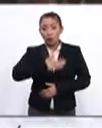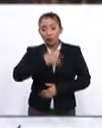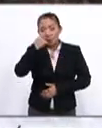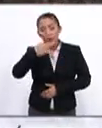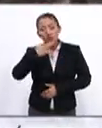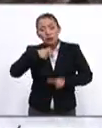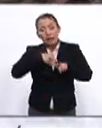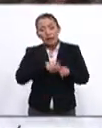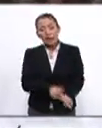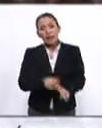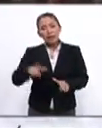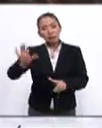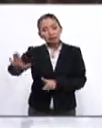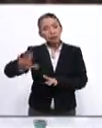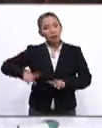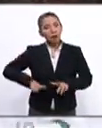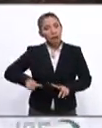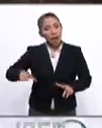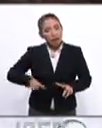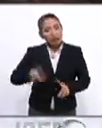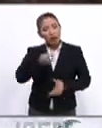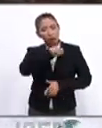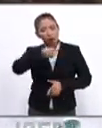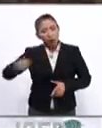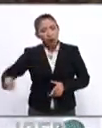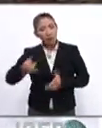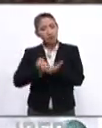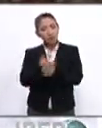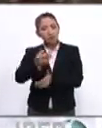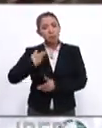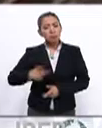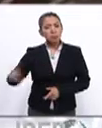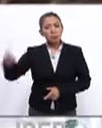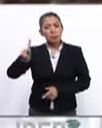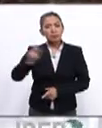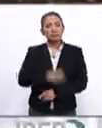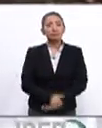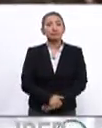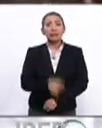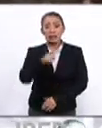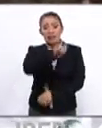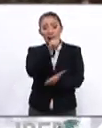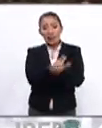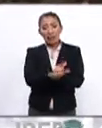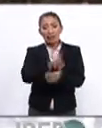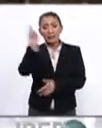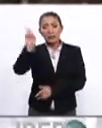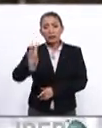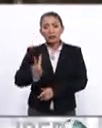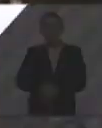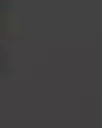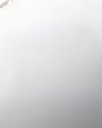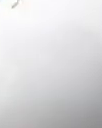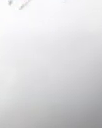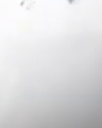preservar al Estado, al orden democrático y a la ley venezolana.